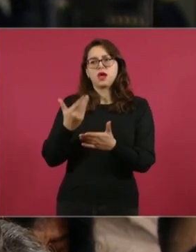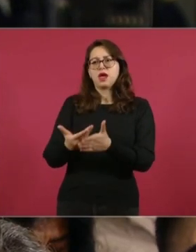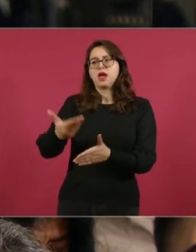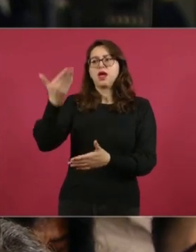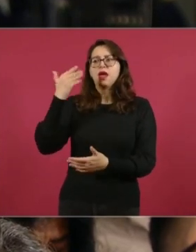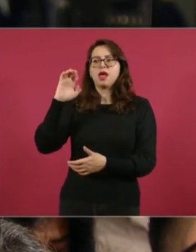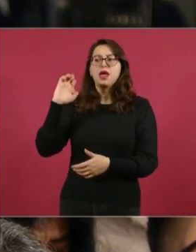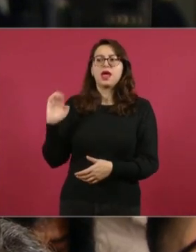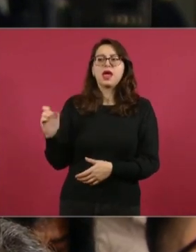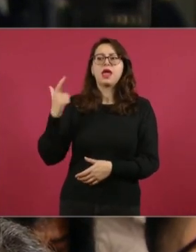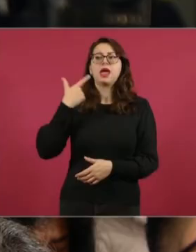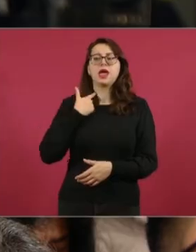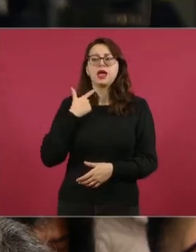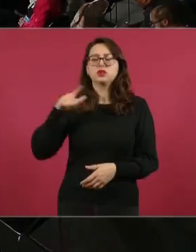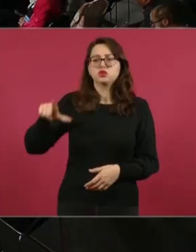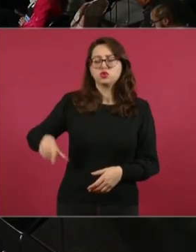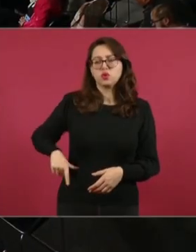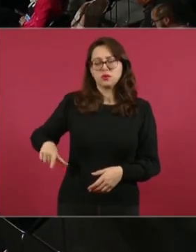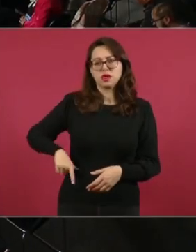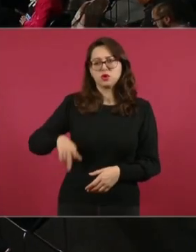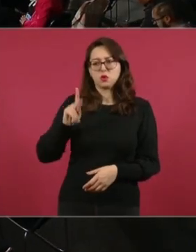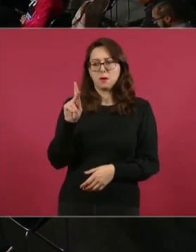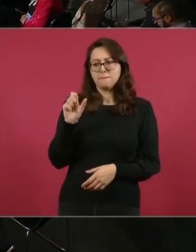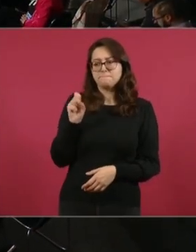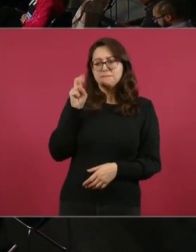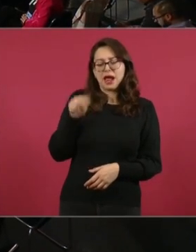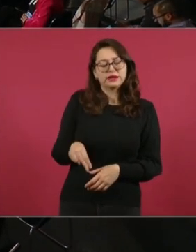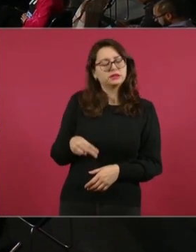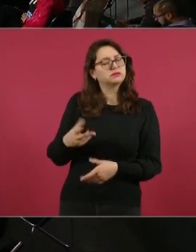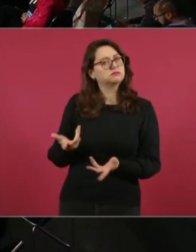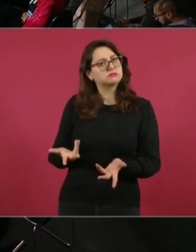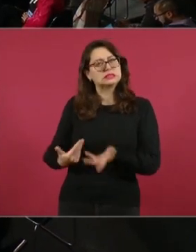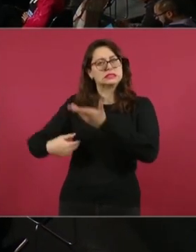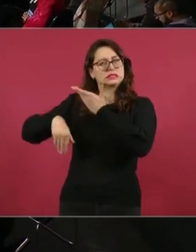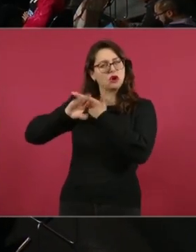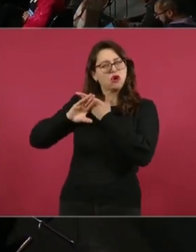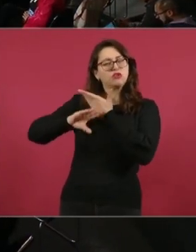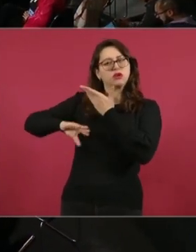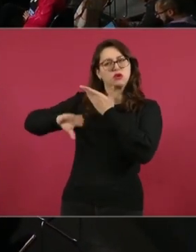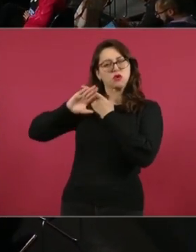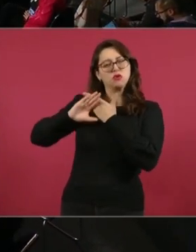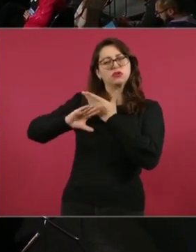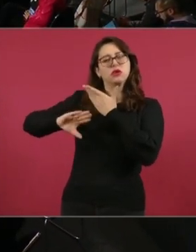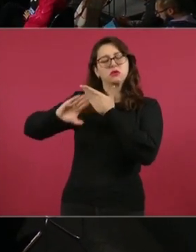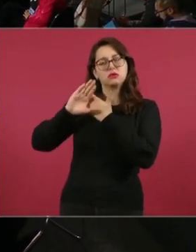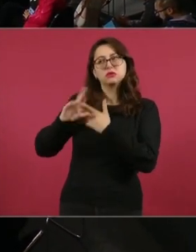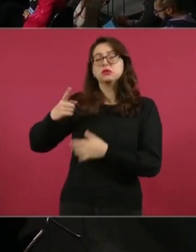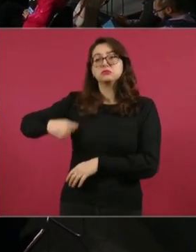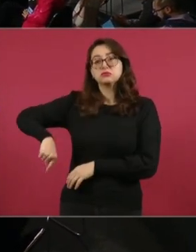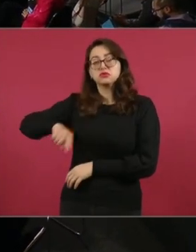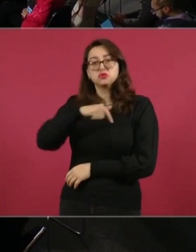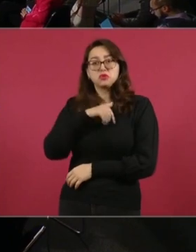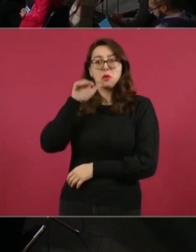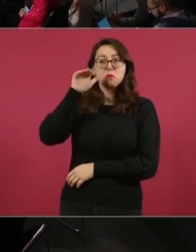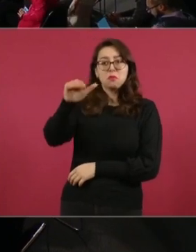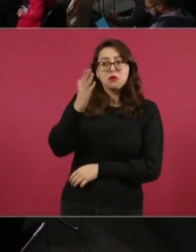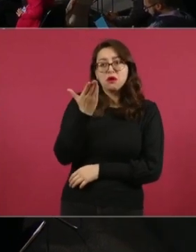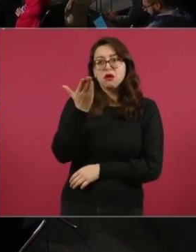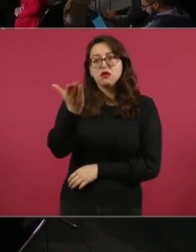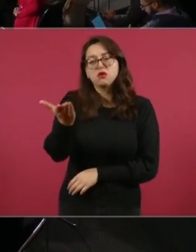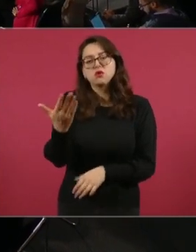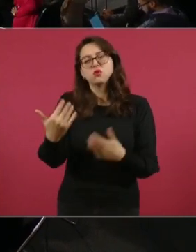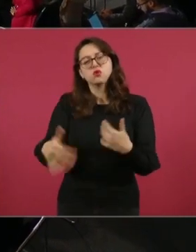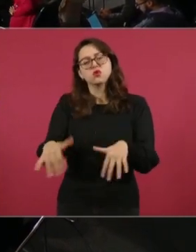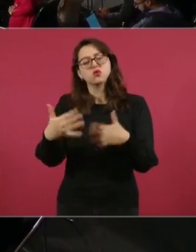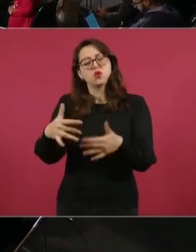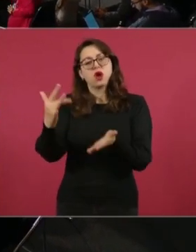los gobiernos de acción nacional en el estado de Baja California. Desde julio del año pasado atendió nuestra solicitud. Usted después se